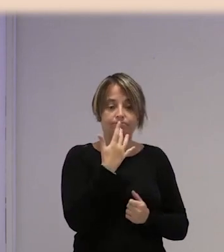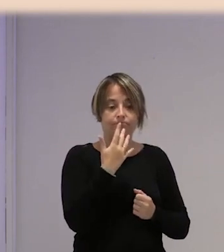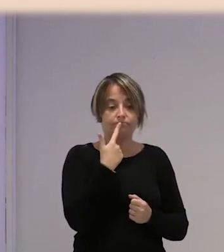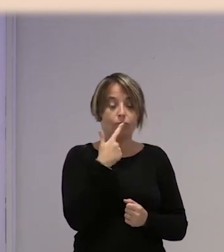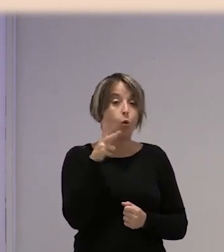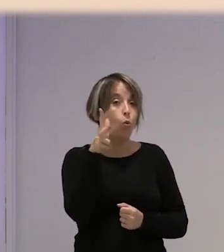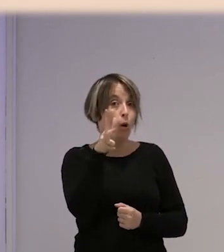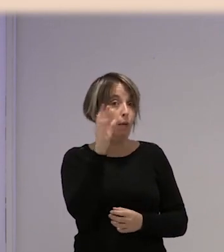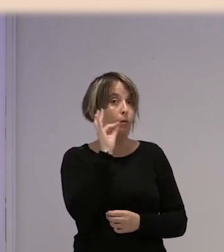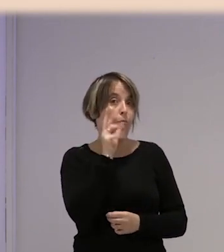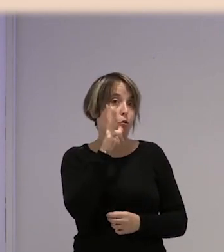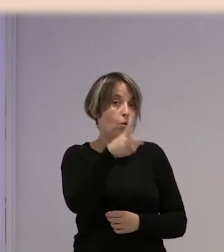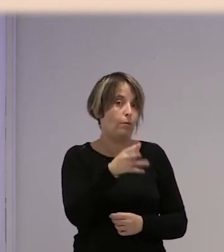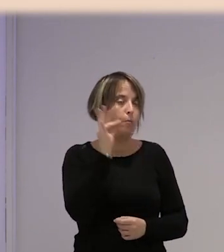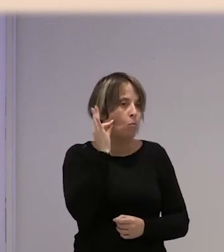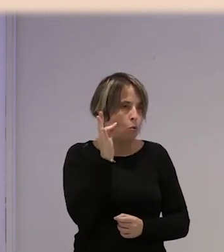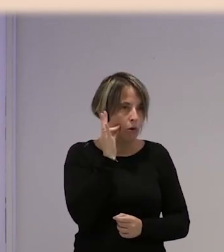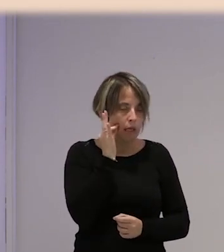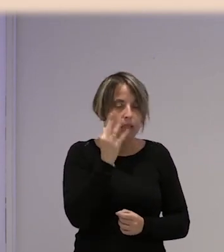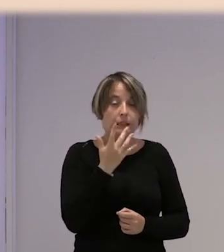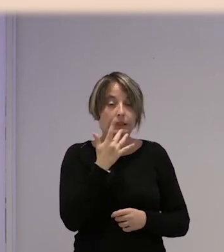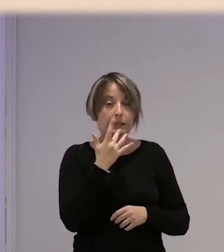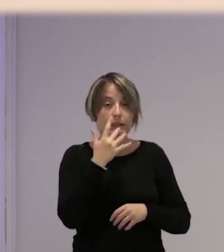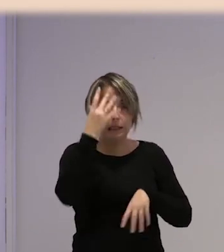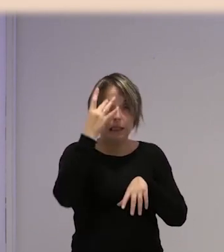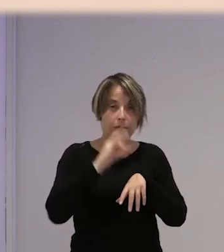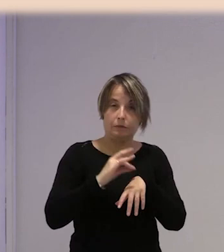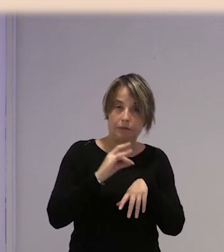mujeres de Huelva que si se ponen malas